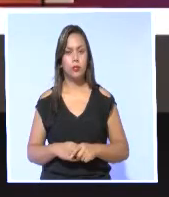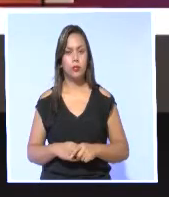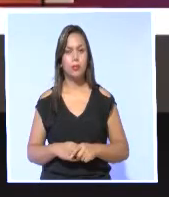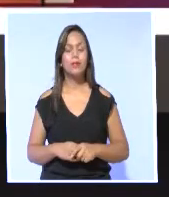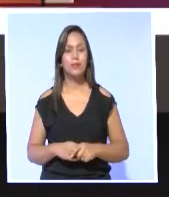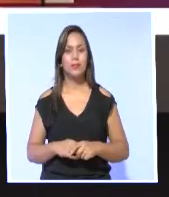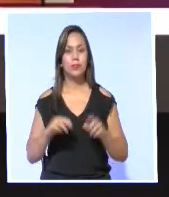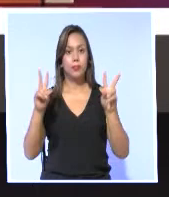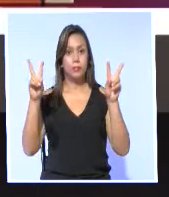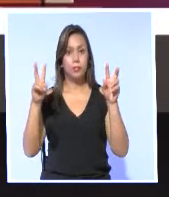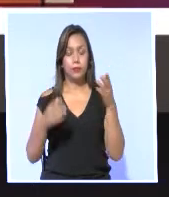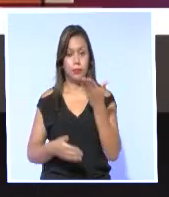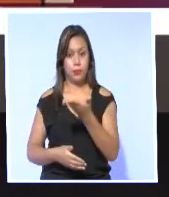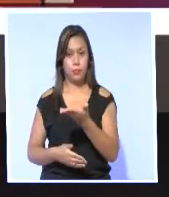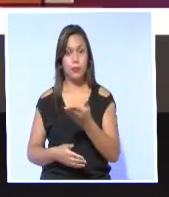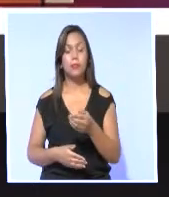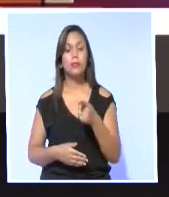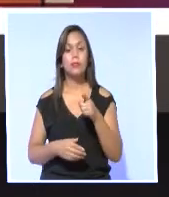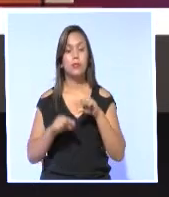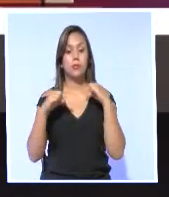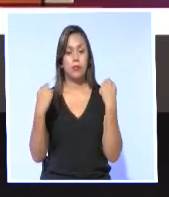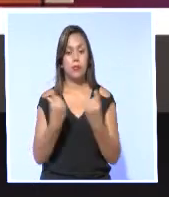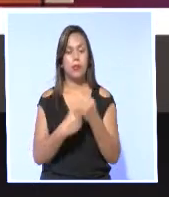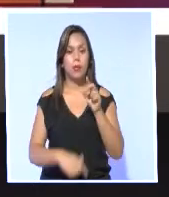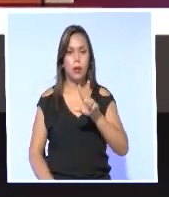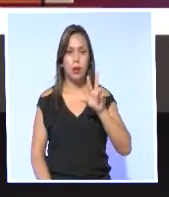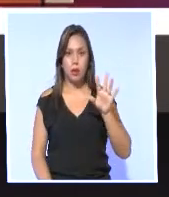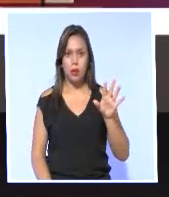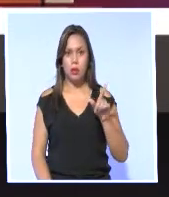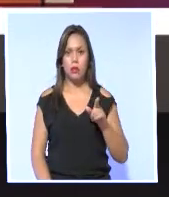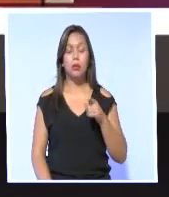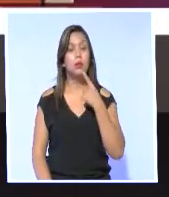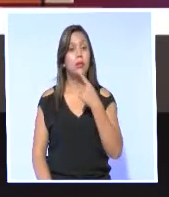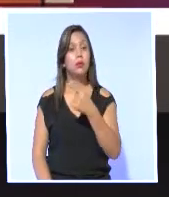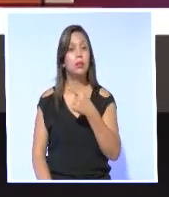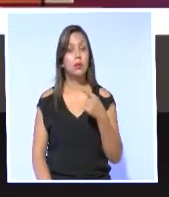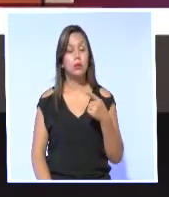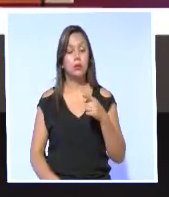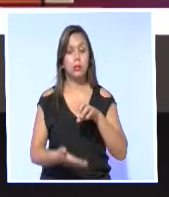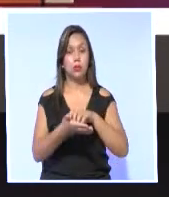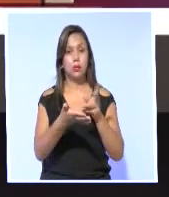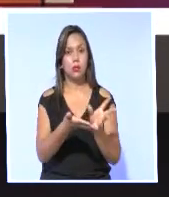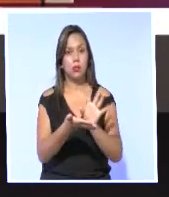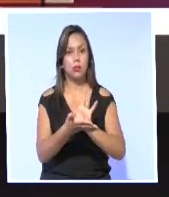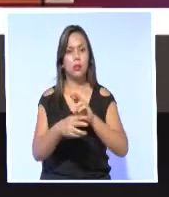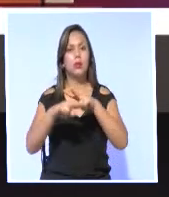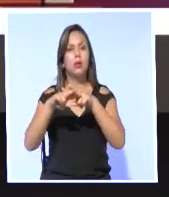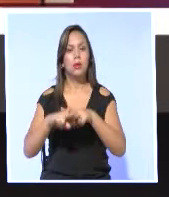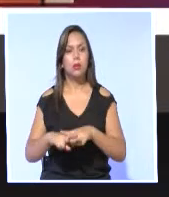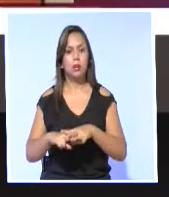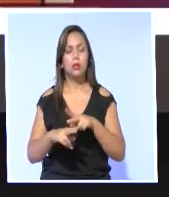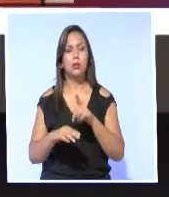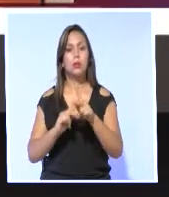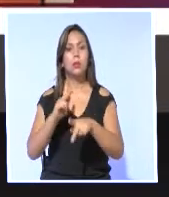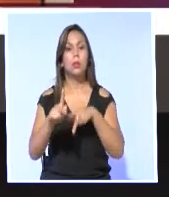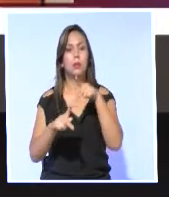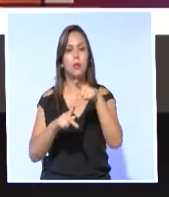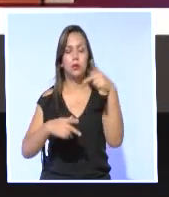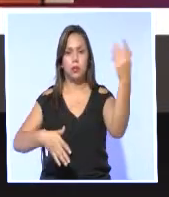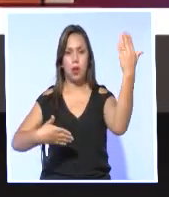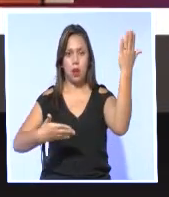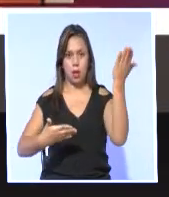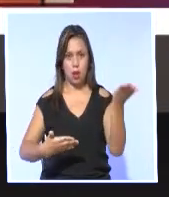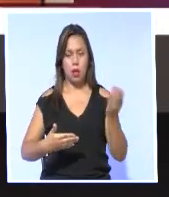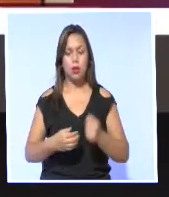Sobre este mismo tema, el movimiento Alianza País defiende la posibilidad de que la Asamblea Nacional fiscalice a prefectos y alcaldes.